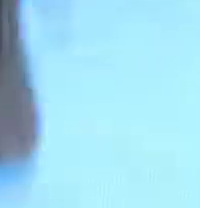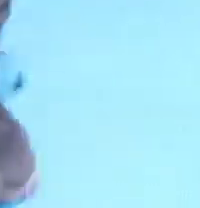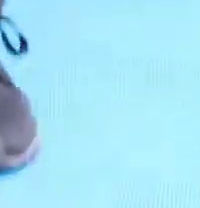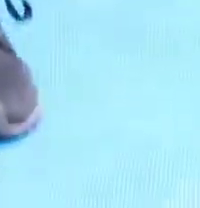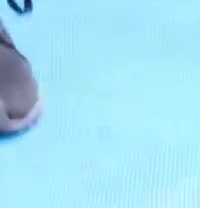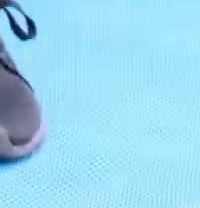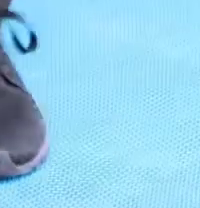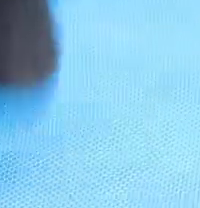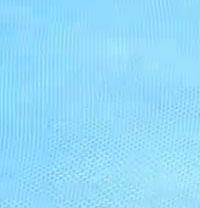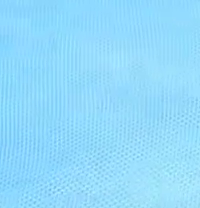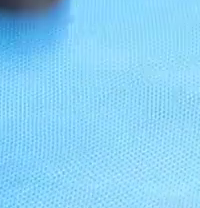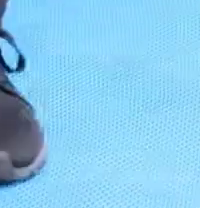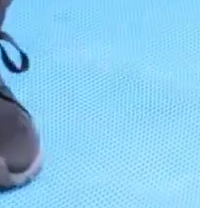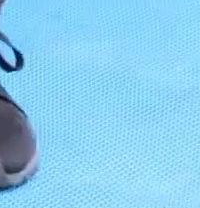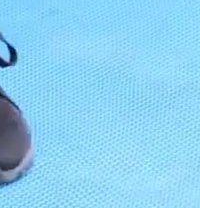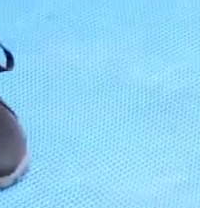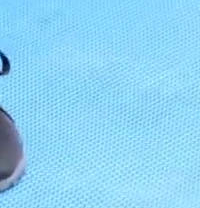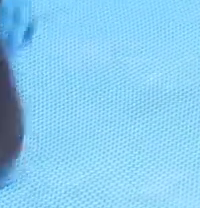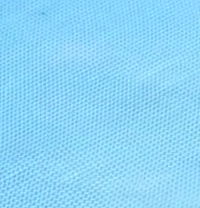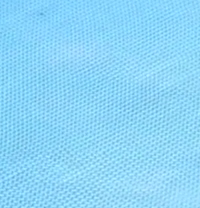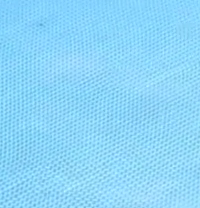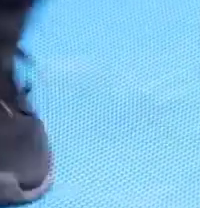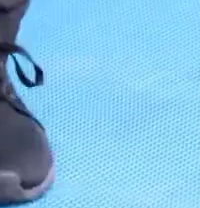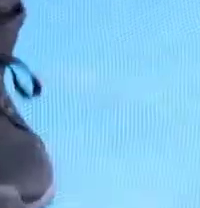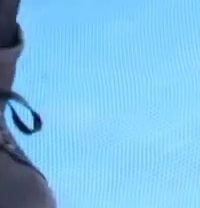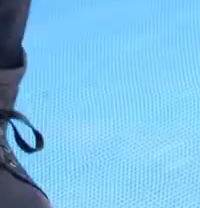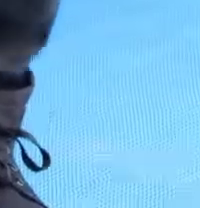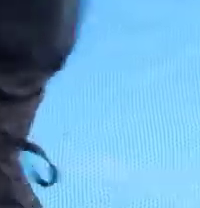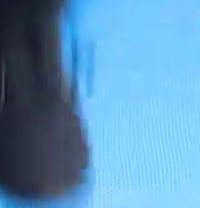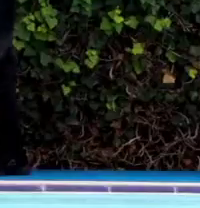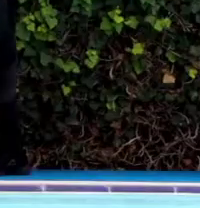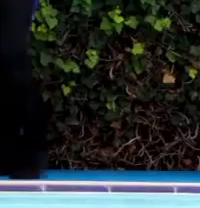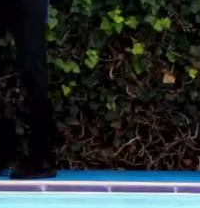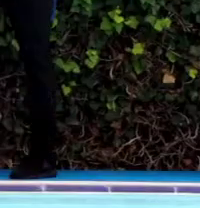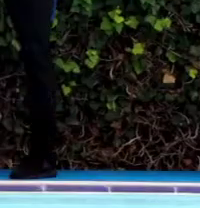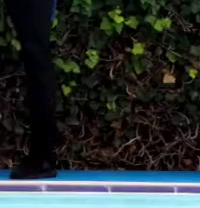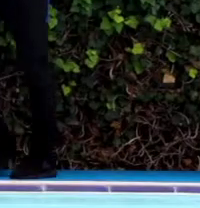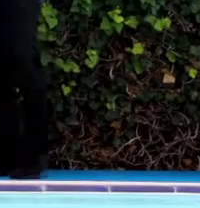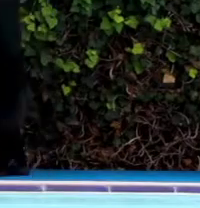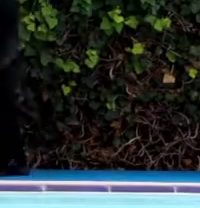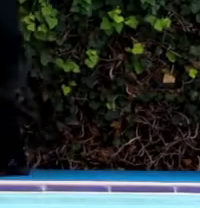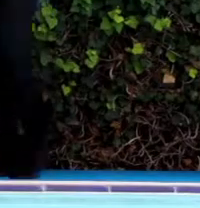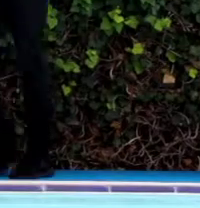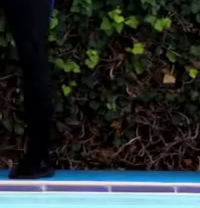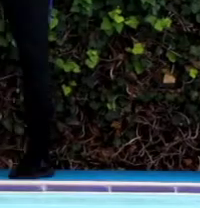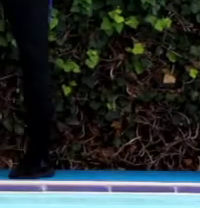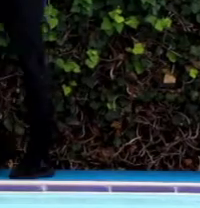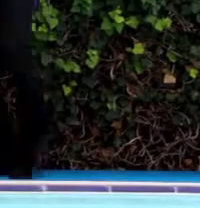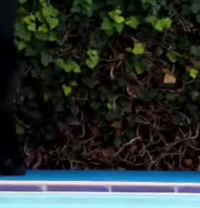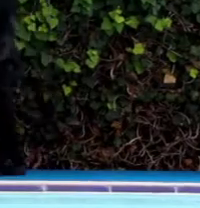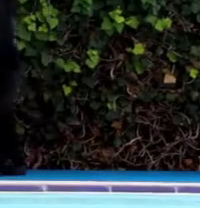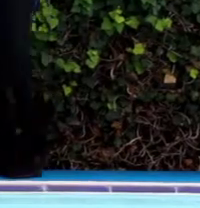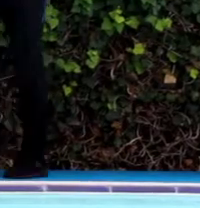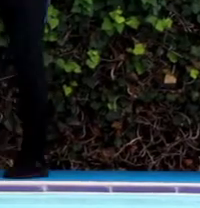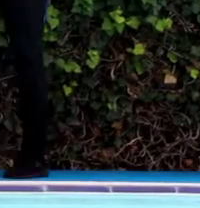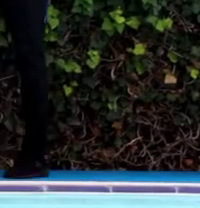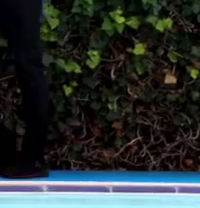Derecha, izquierda. Derecha, izquierda. Muy bien. Alza un poquito más las rodillas. Y... Bien.